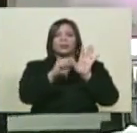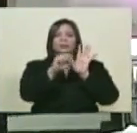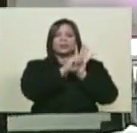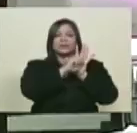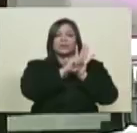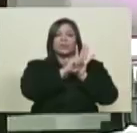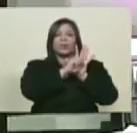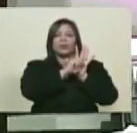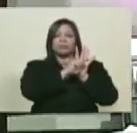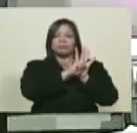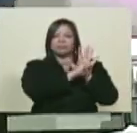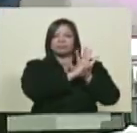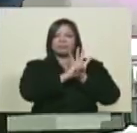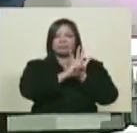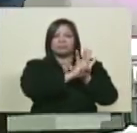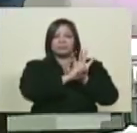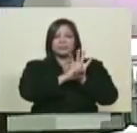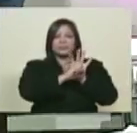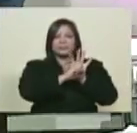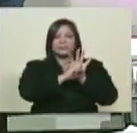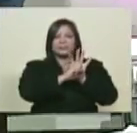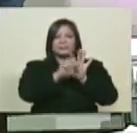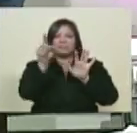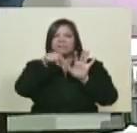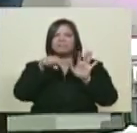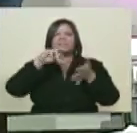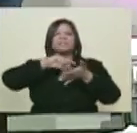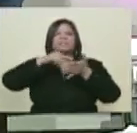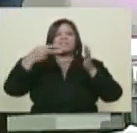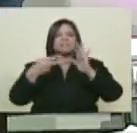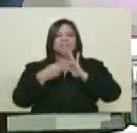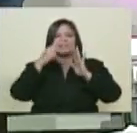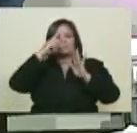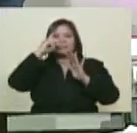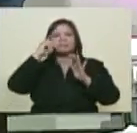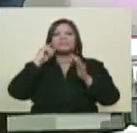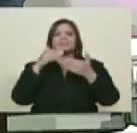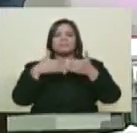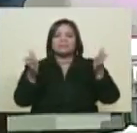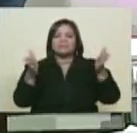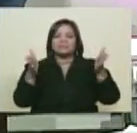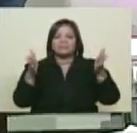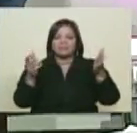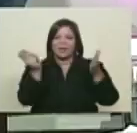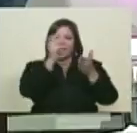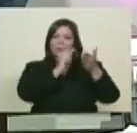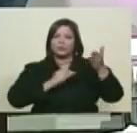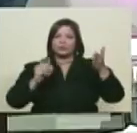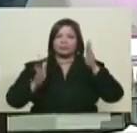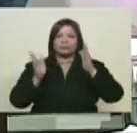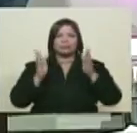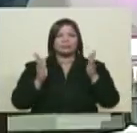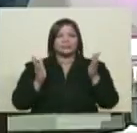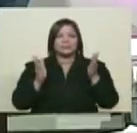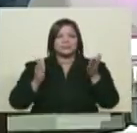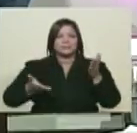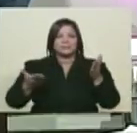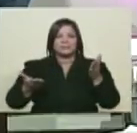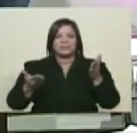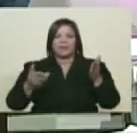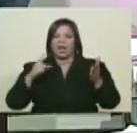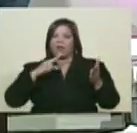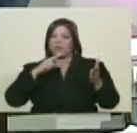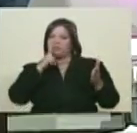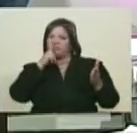reivindican o que incluyen abiertamente en la exposición, ha sido muy satanizado,